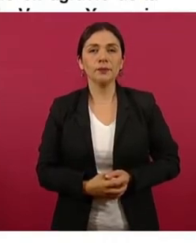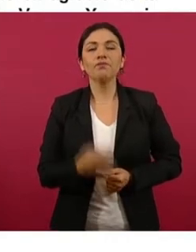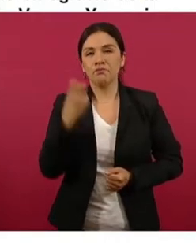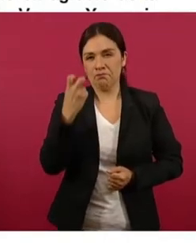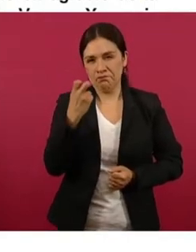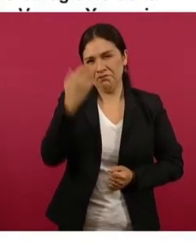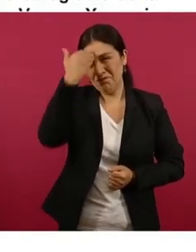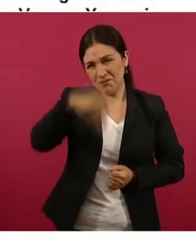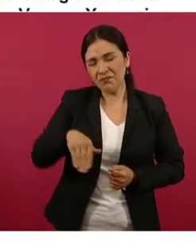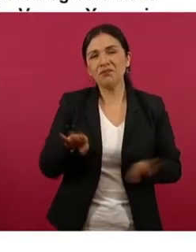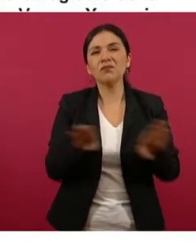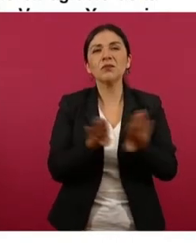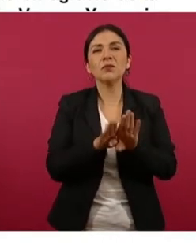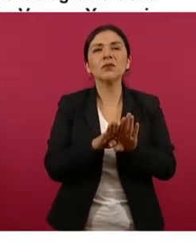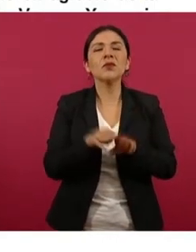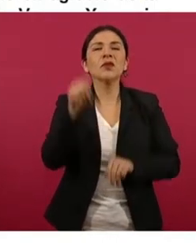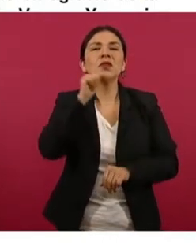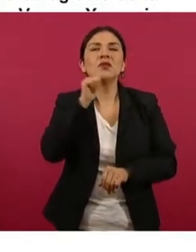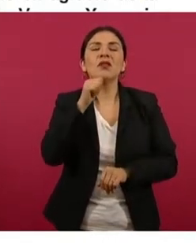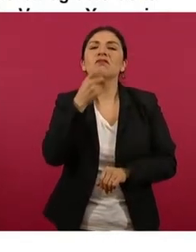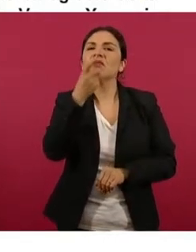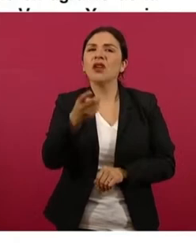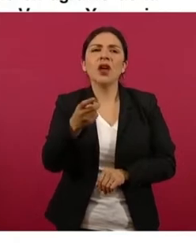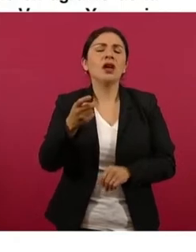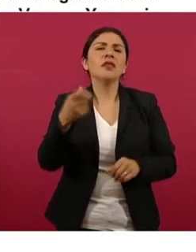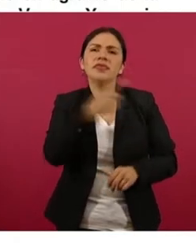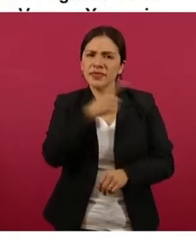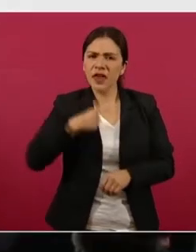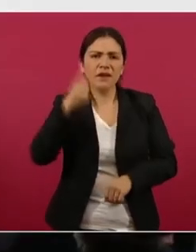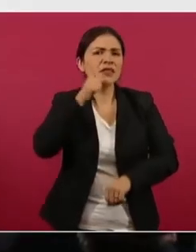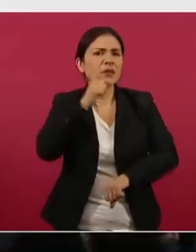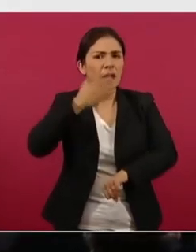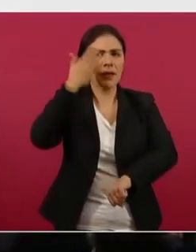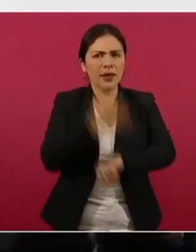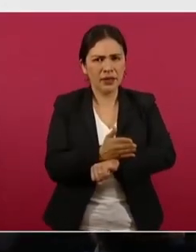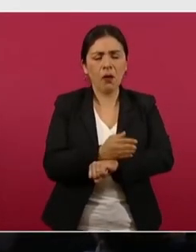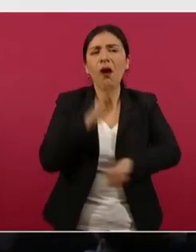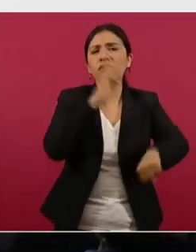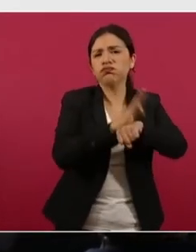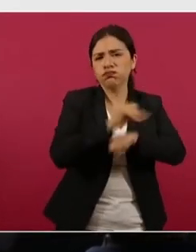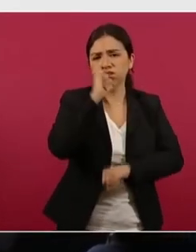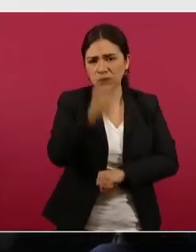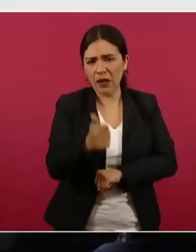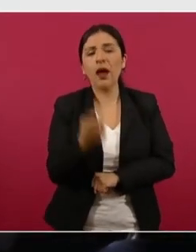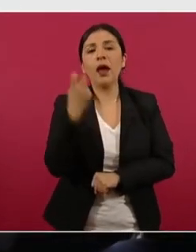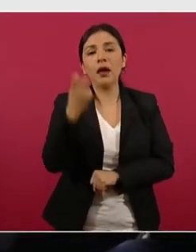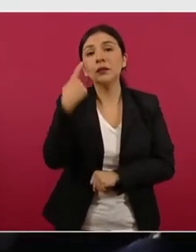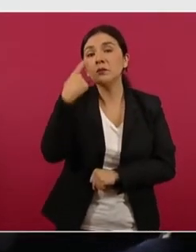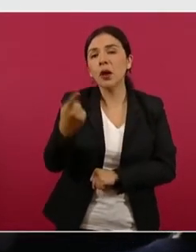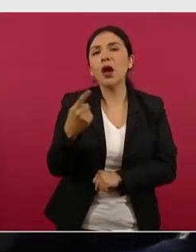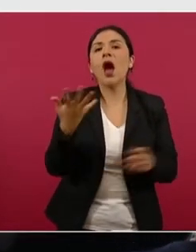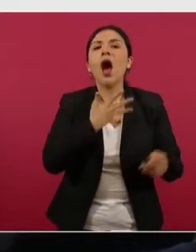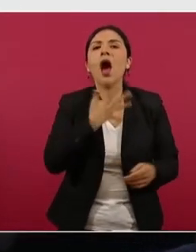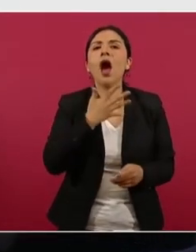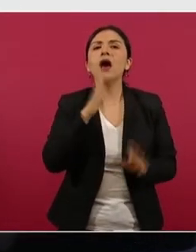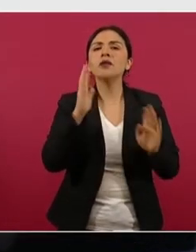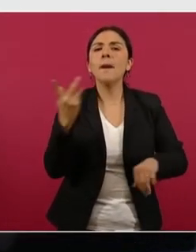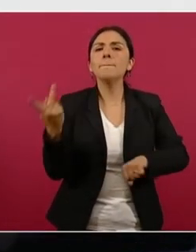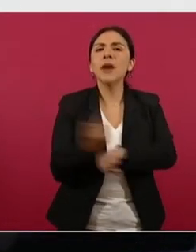cero impunidad, se informa también de la actualización del caso de las nueve